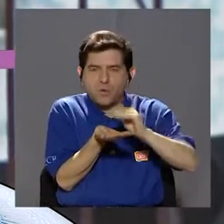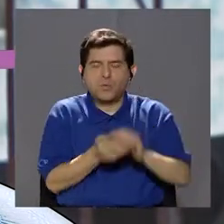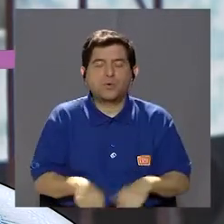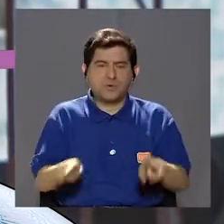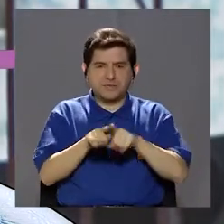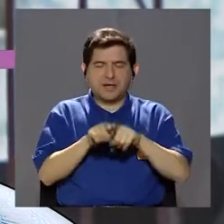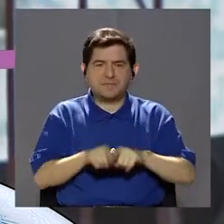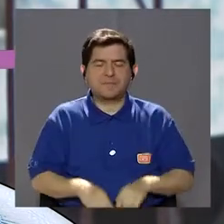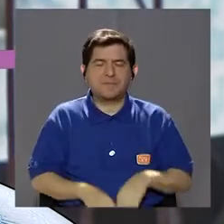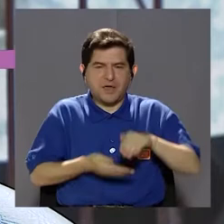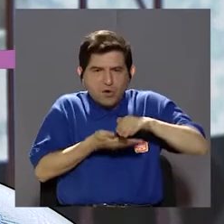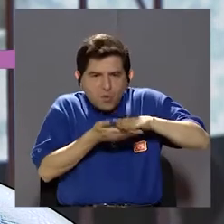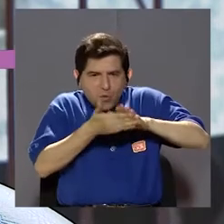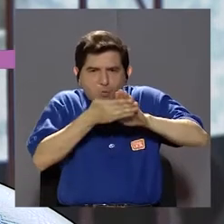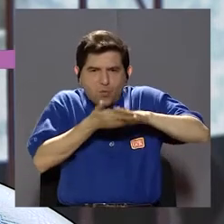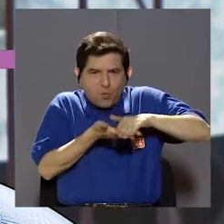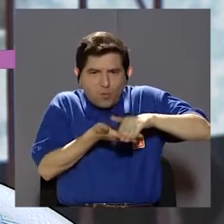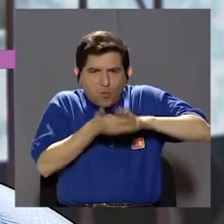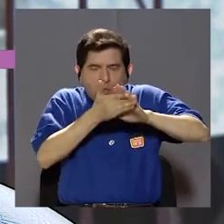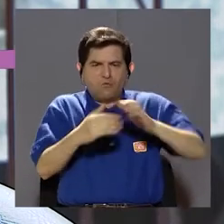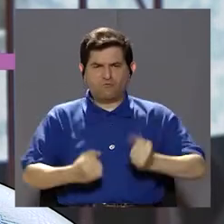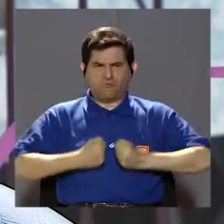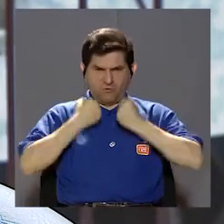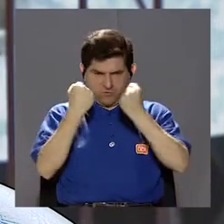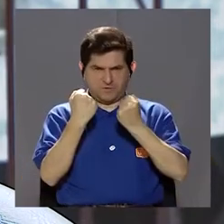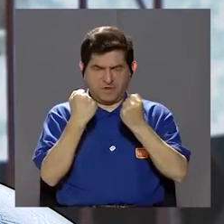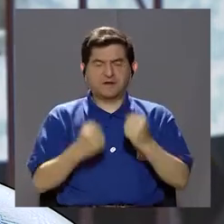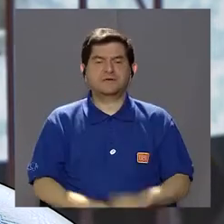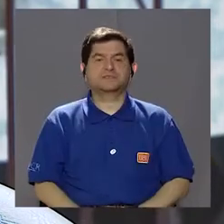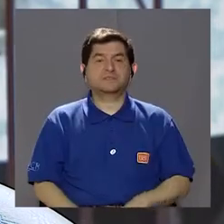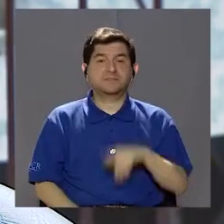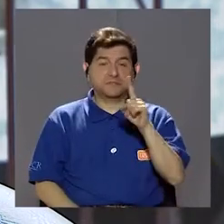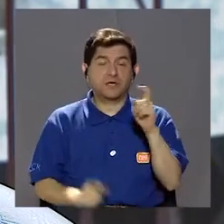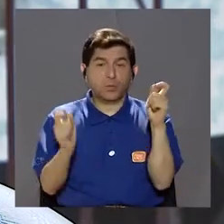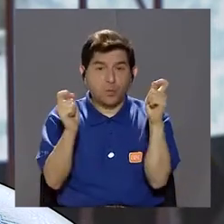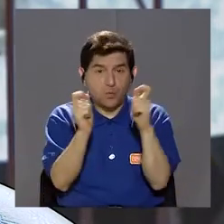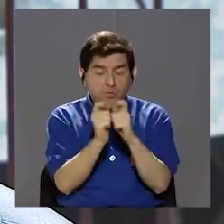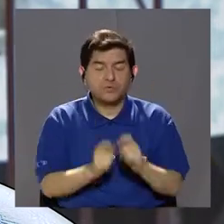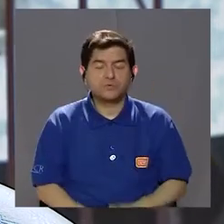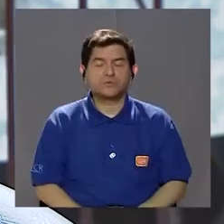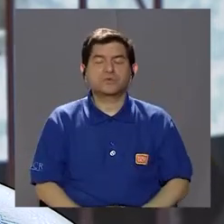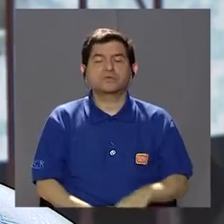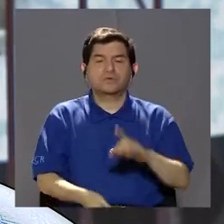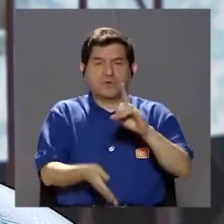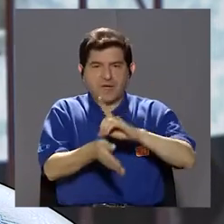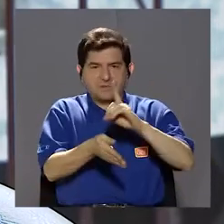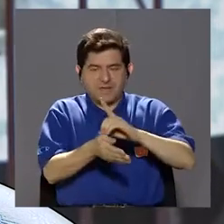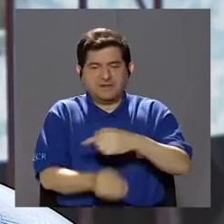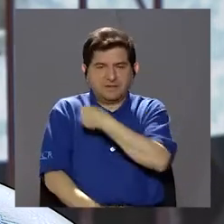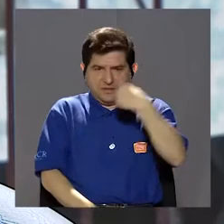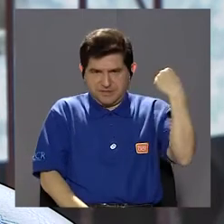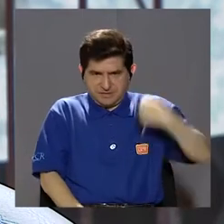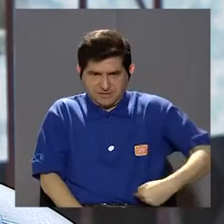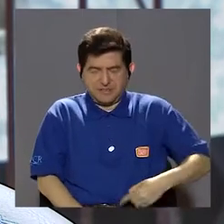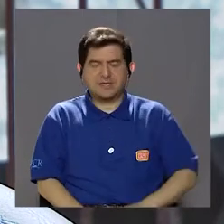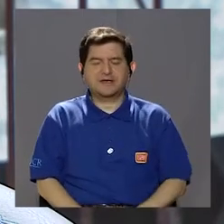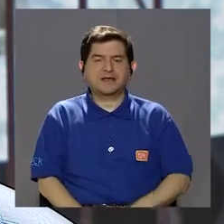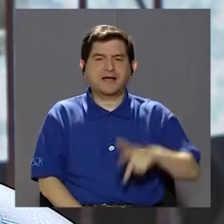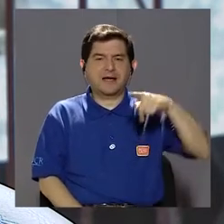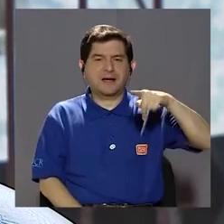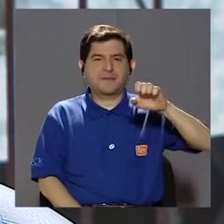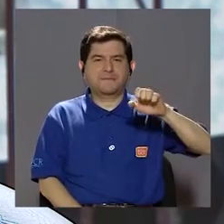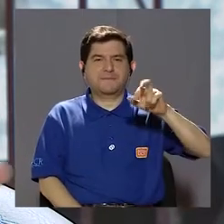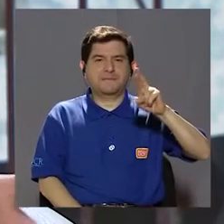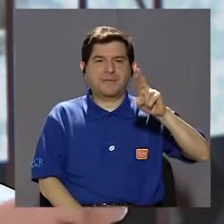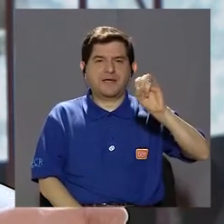desinflamar, estiramientos, fortalecimiento, también hay un punto, en medicina china, le llamamos pericardio